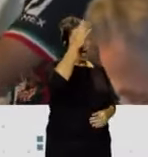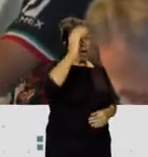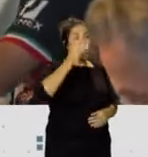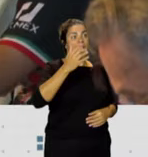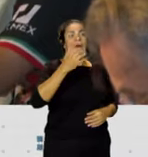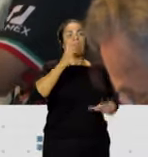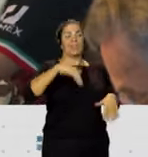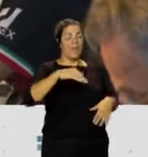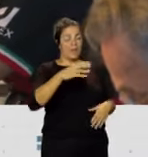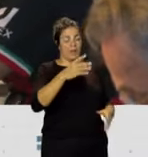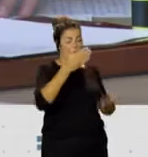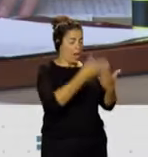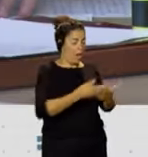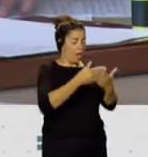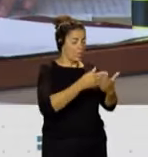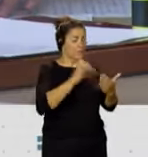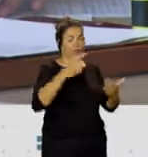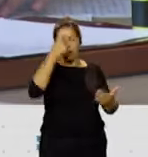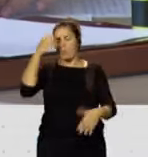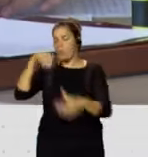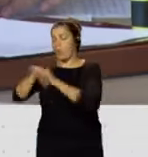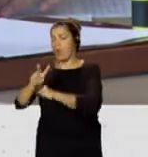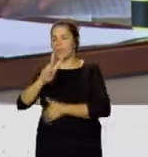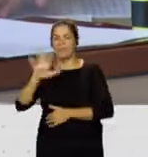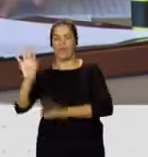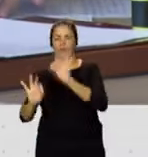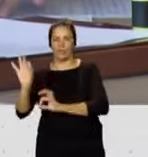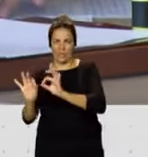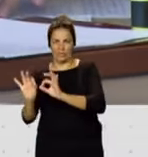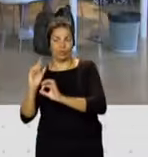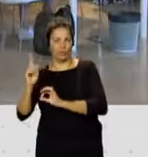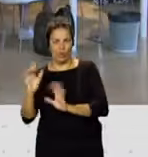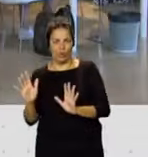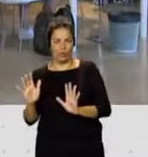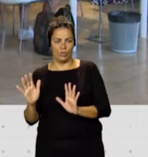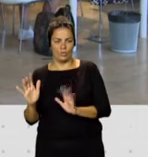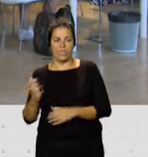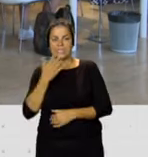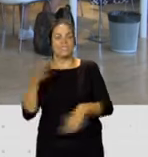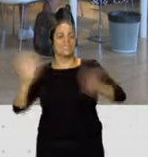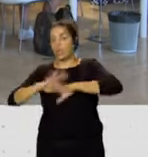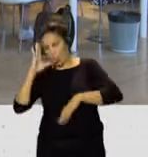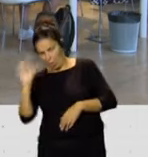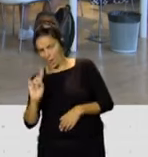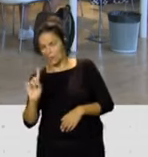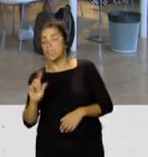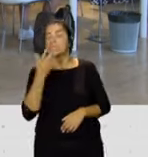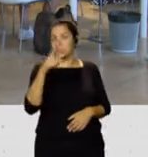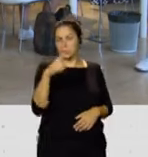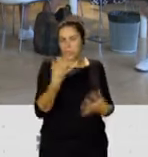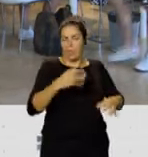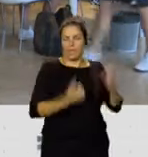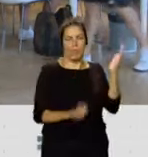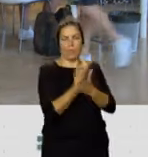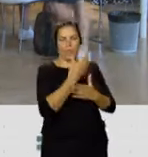% del total, memorísticamente hablando. Entonces, por ejemplo, si eres alondra, te levantas, te hidratas, muy